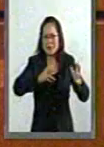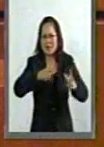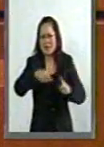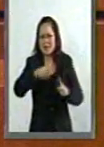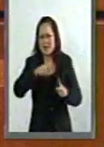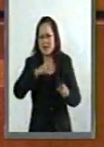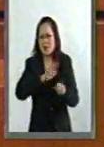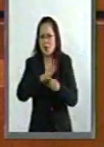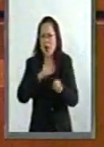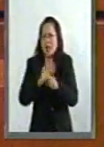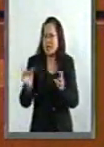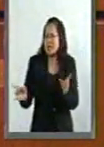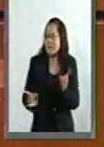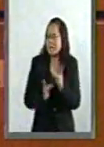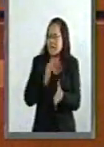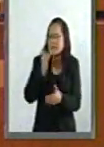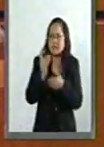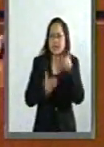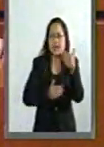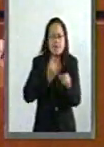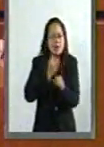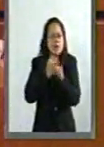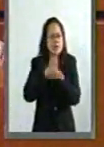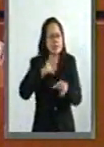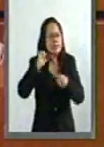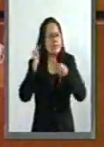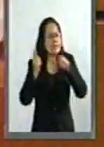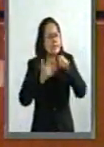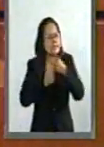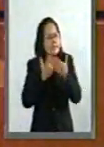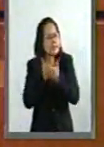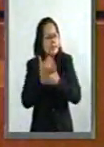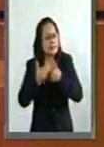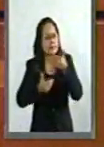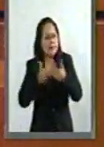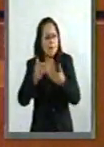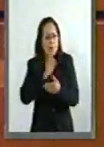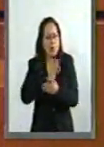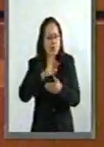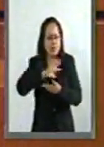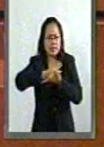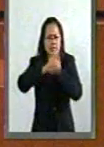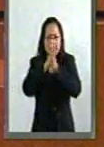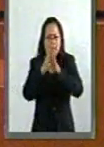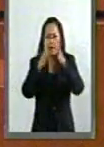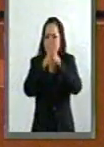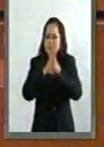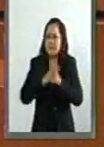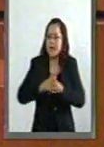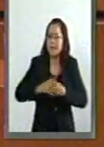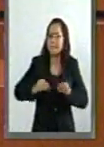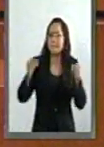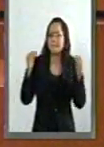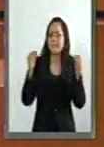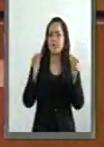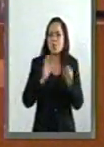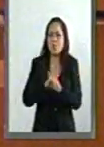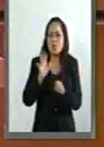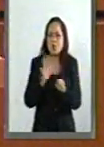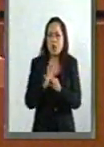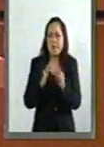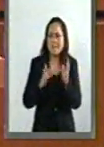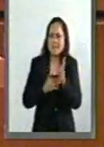cuantos pases estadísticos, es capaz de desaparecer millones de